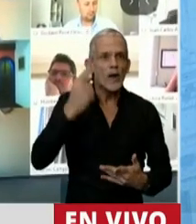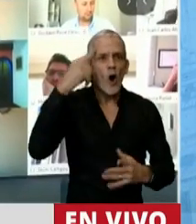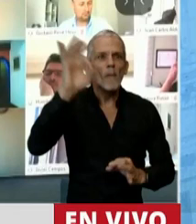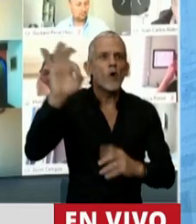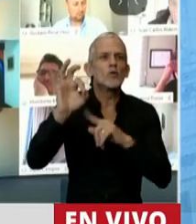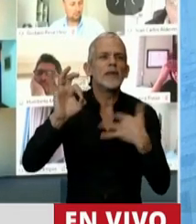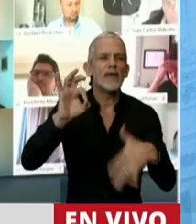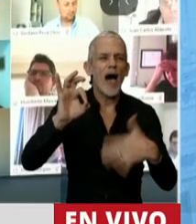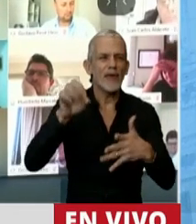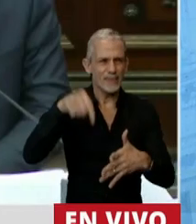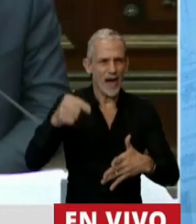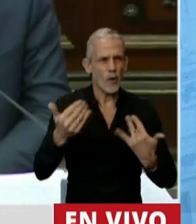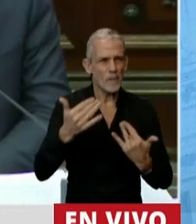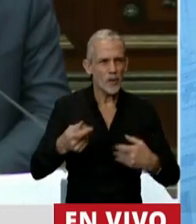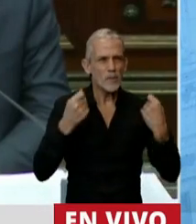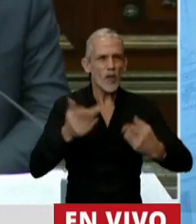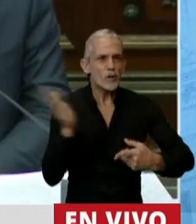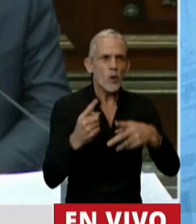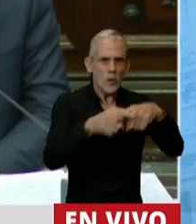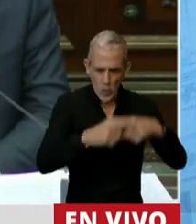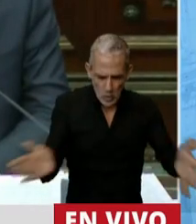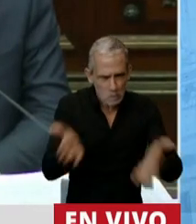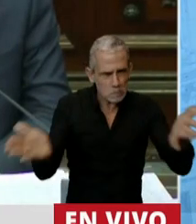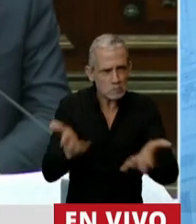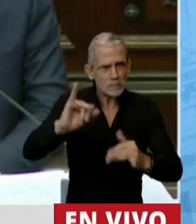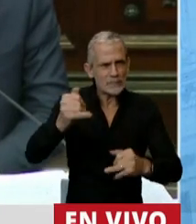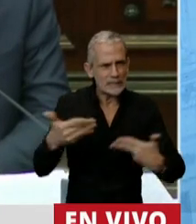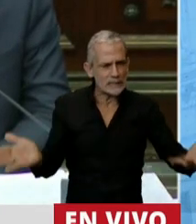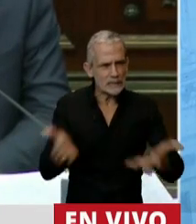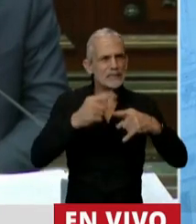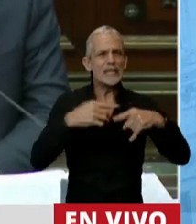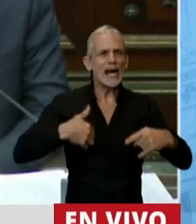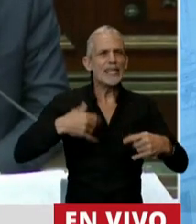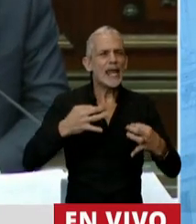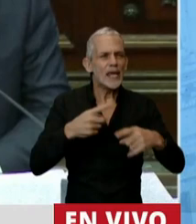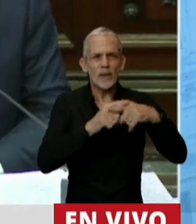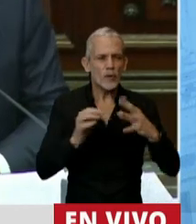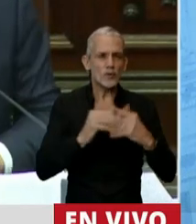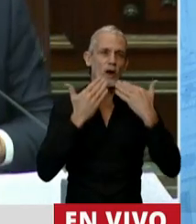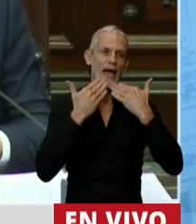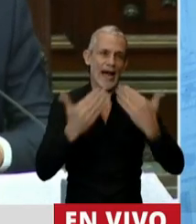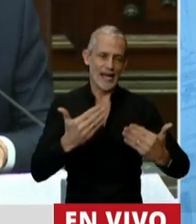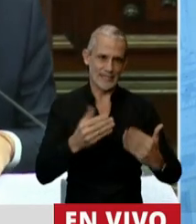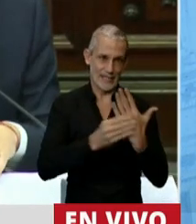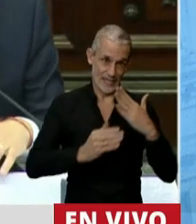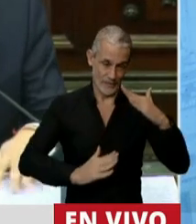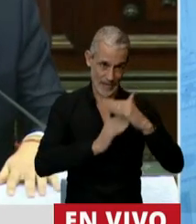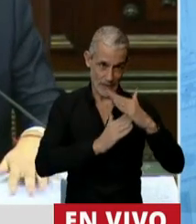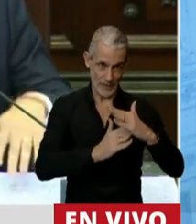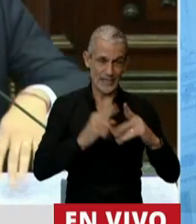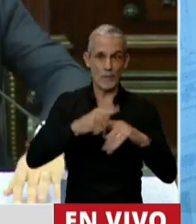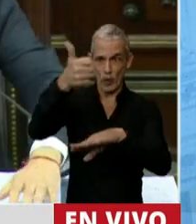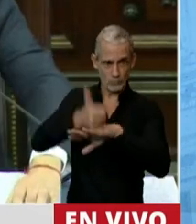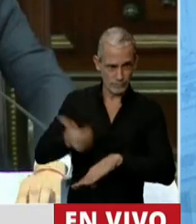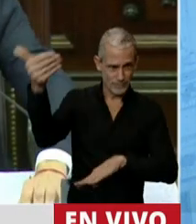oportunidad histórica de dar todos los debates que deban ser dados en la Argentina. Gracias, Jefe de Gabinete, por